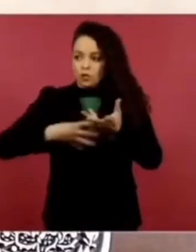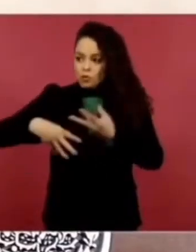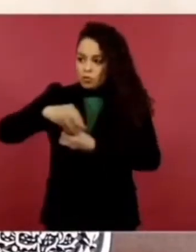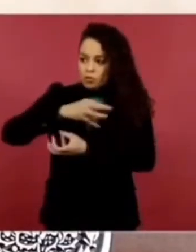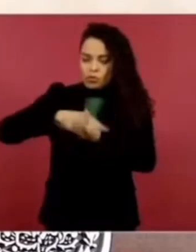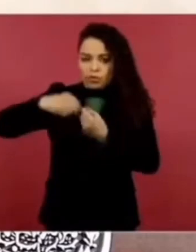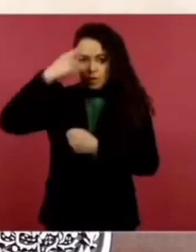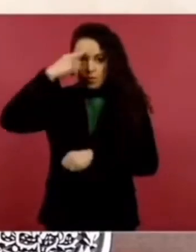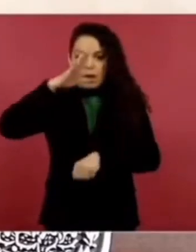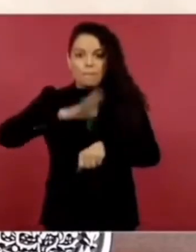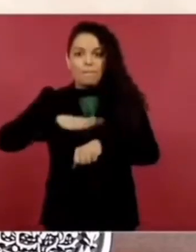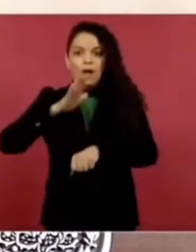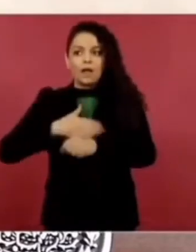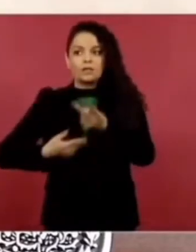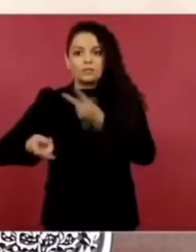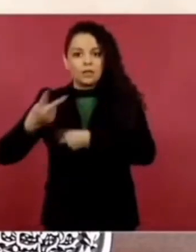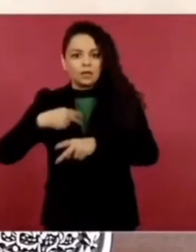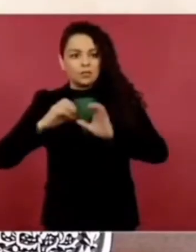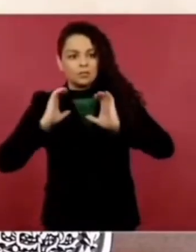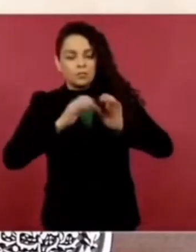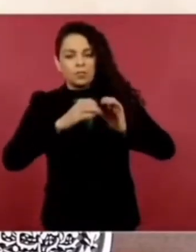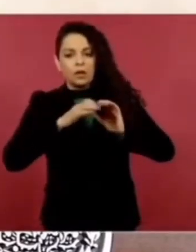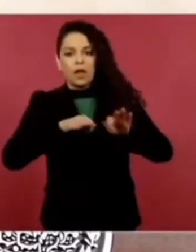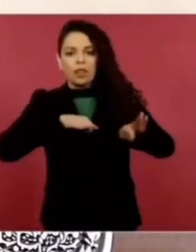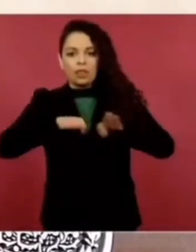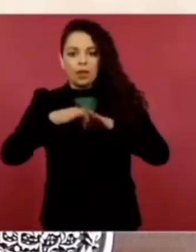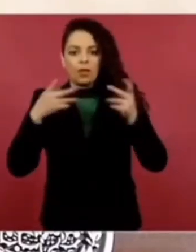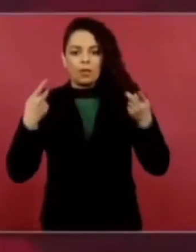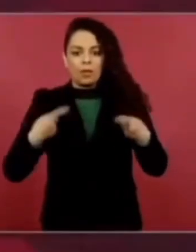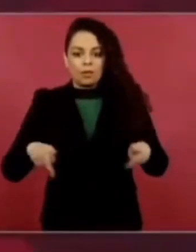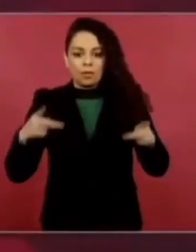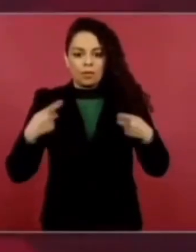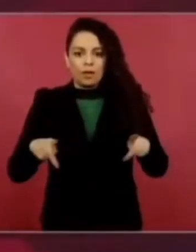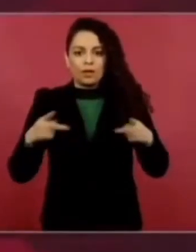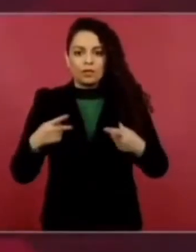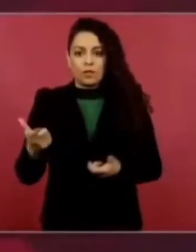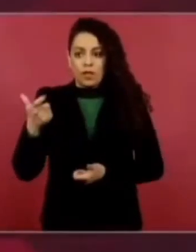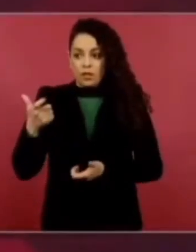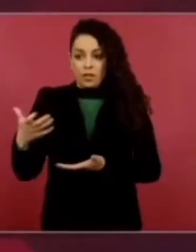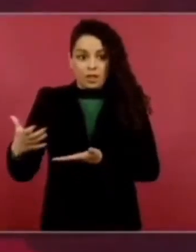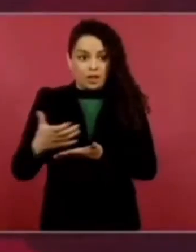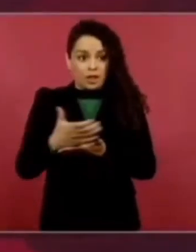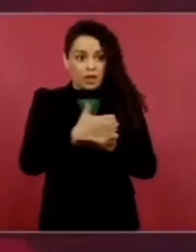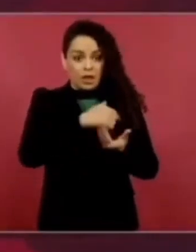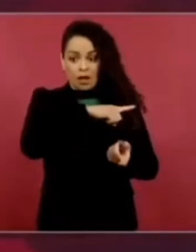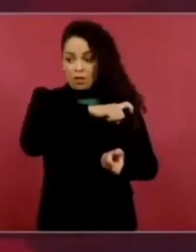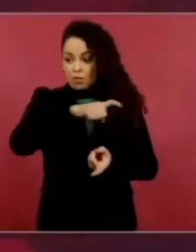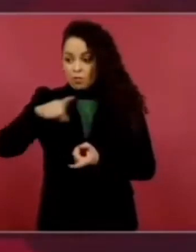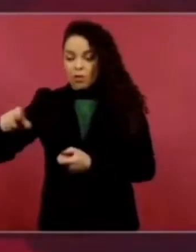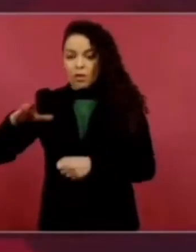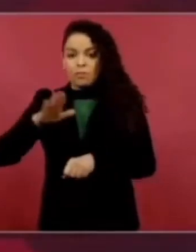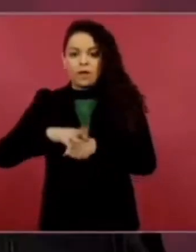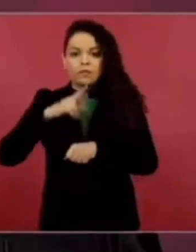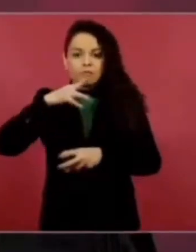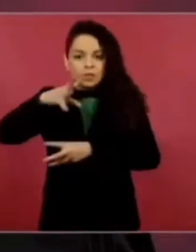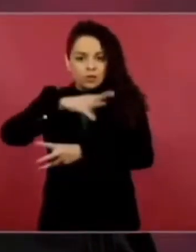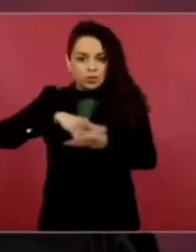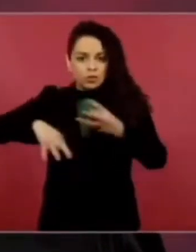y mejor distribución del ingreso, de la riqueza. Me acuerdo su respuesta,